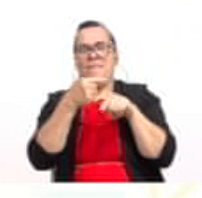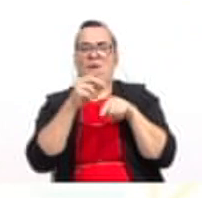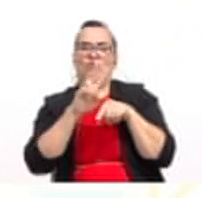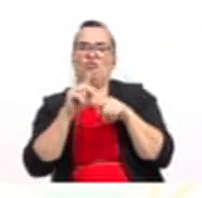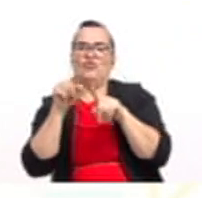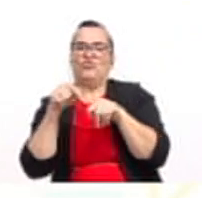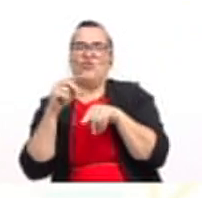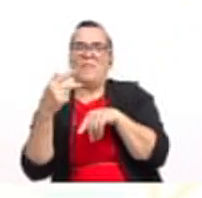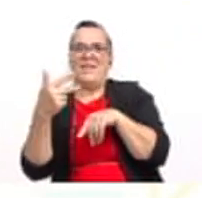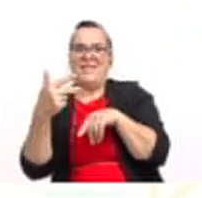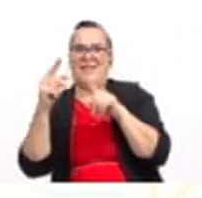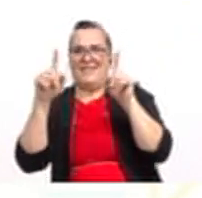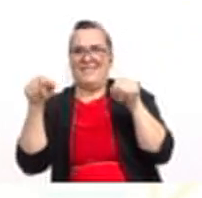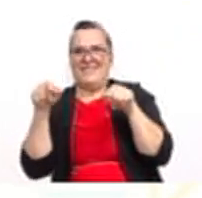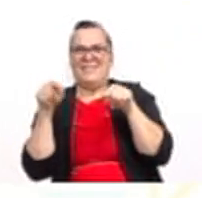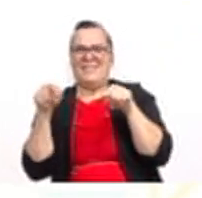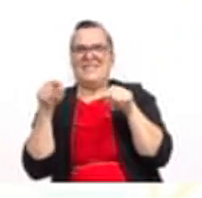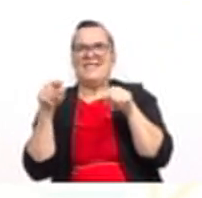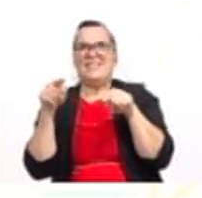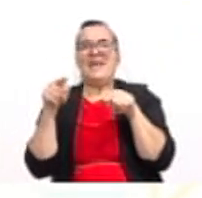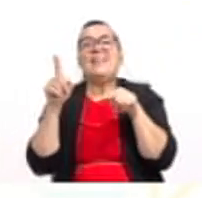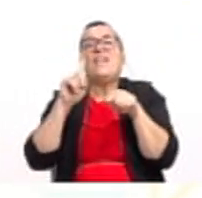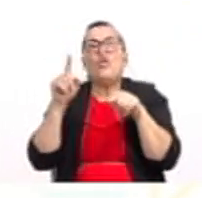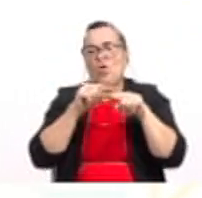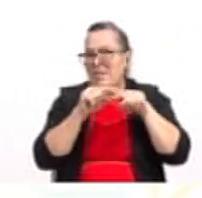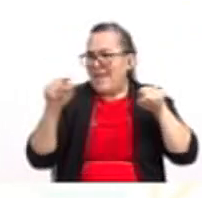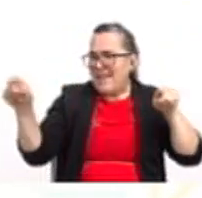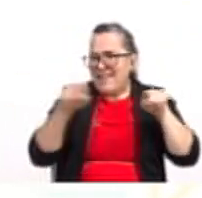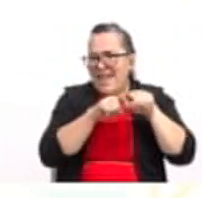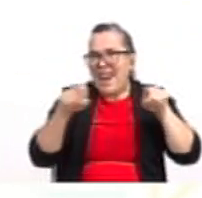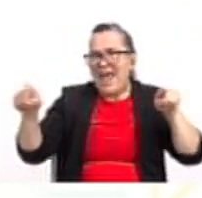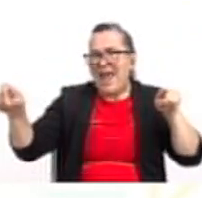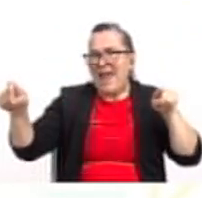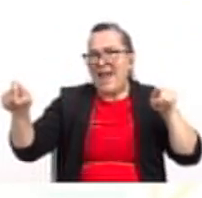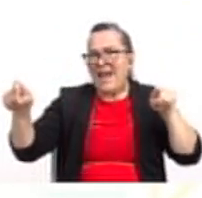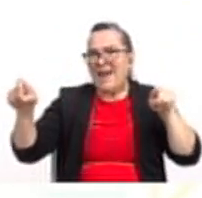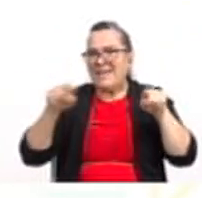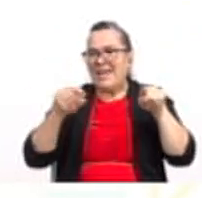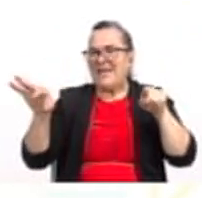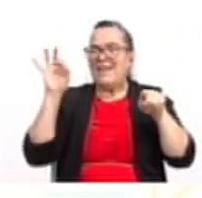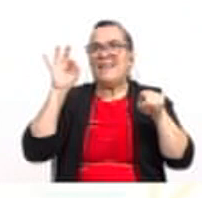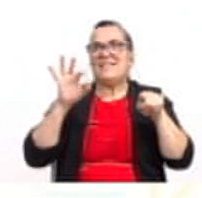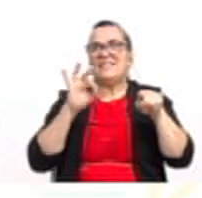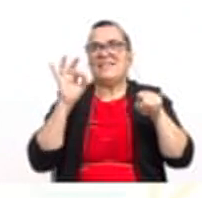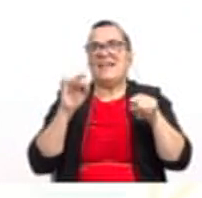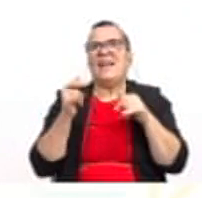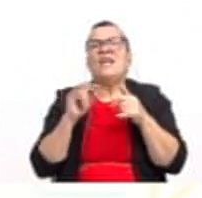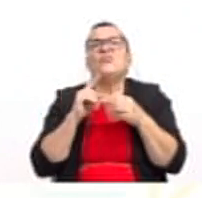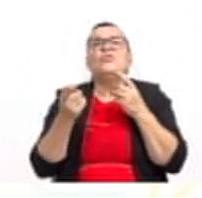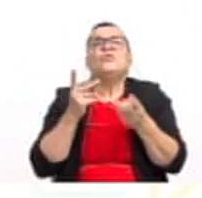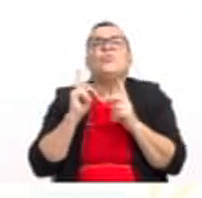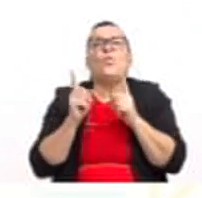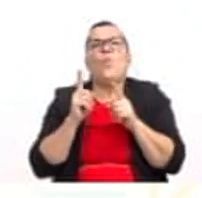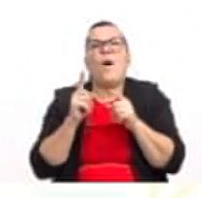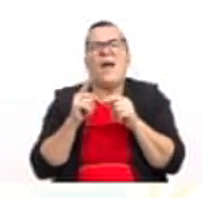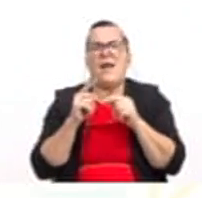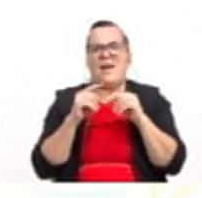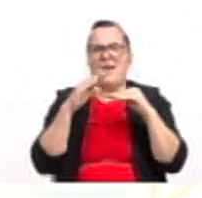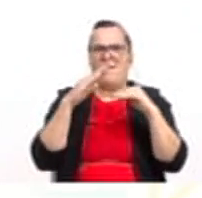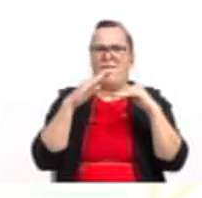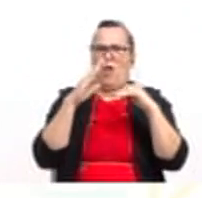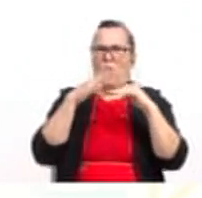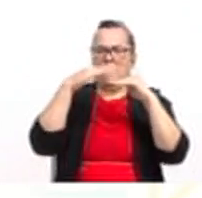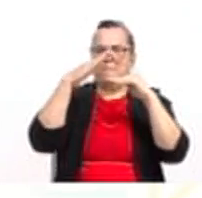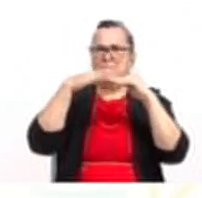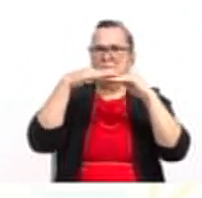Observen que lo estamos sacando del criterio que tenemos de la función cuadrática. ¿Y cuál es el valor mínimo? ¿Dónde se